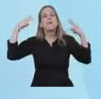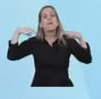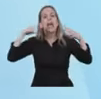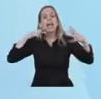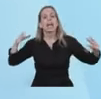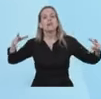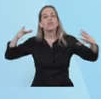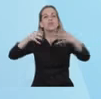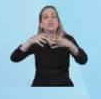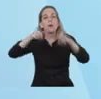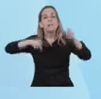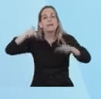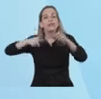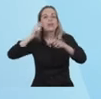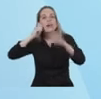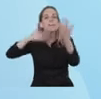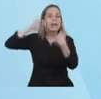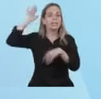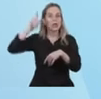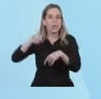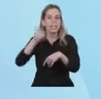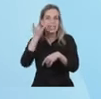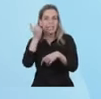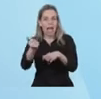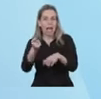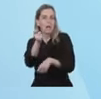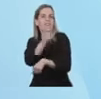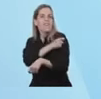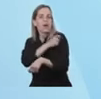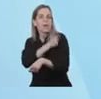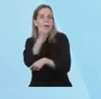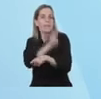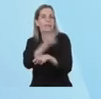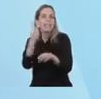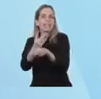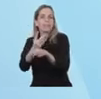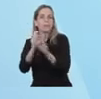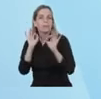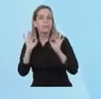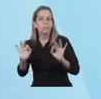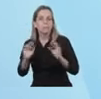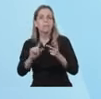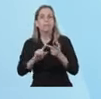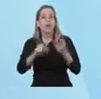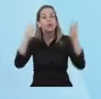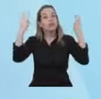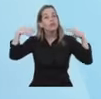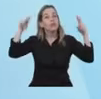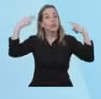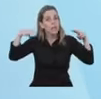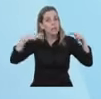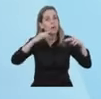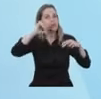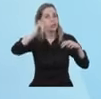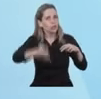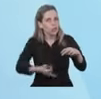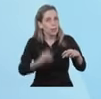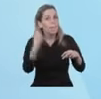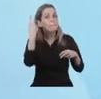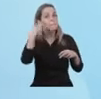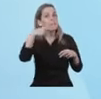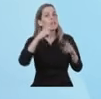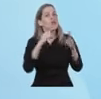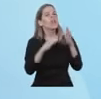completo de vacunación. Y estará habilitado el turismo siempre y cuando no sea en áreas